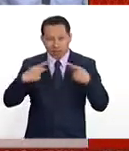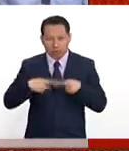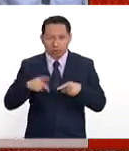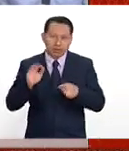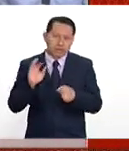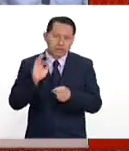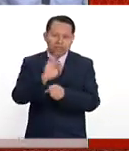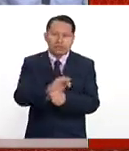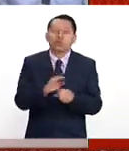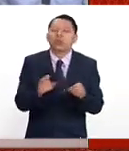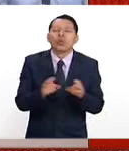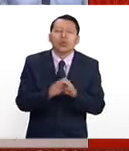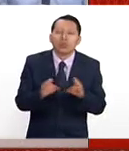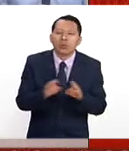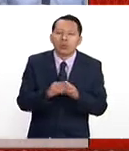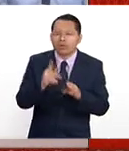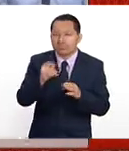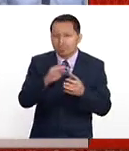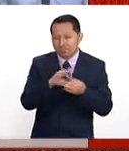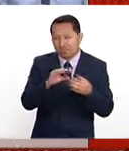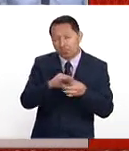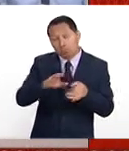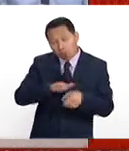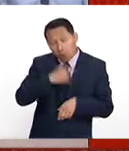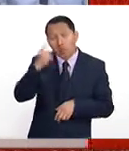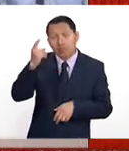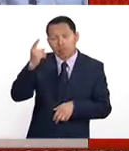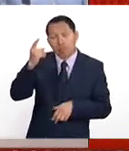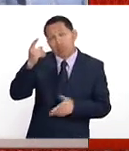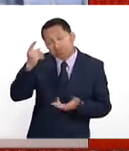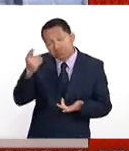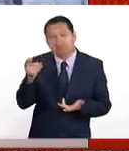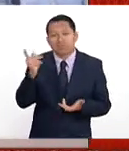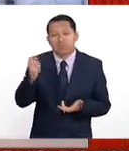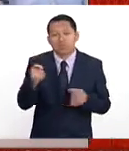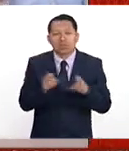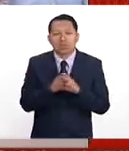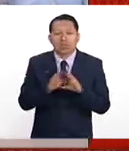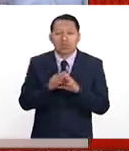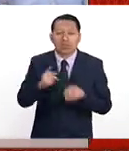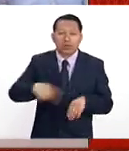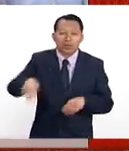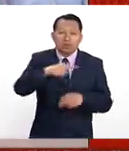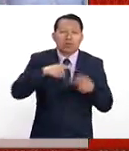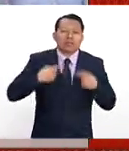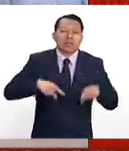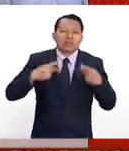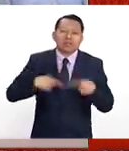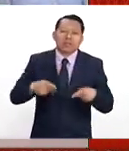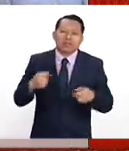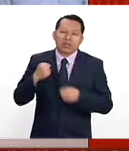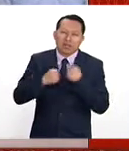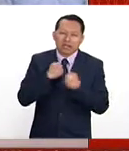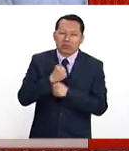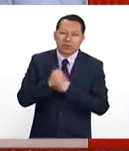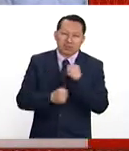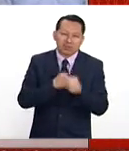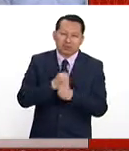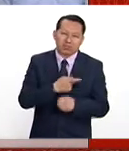de esa localidad veracruzana? ¿Por qué? Pues es gente que ha estado marginada